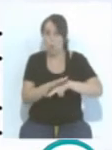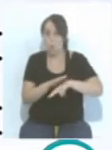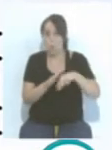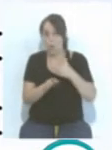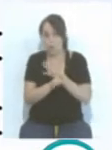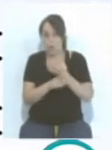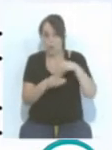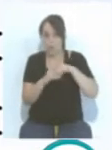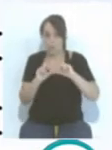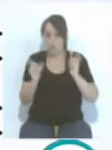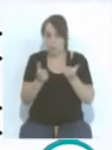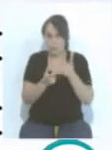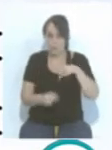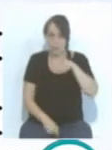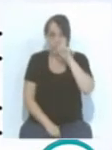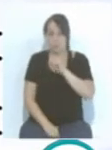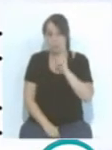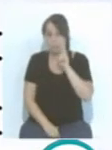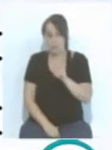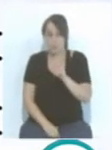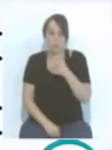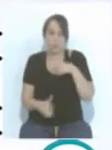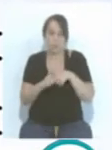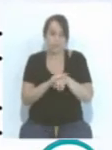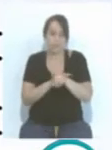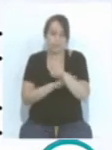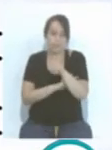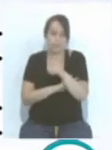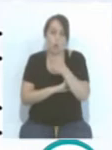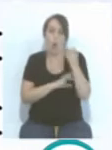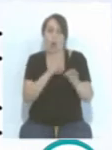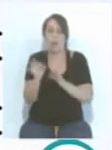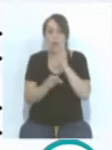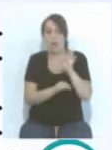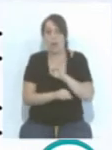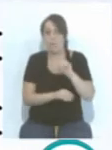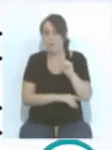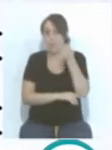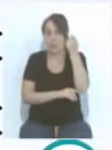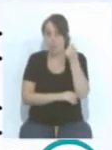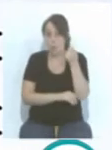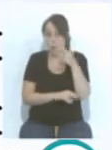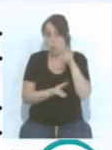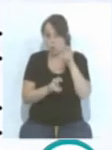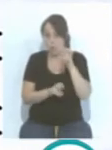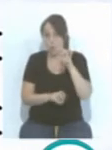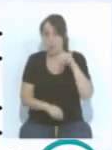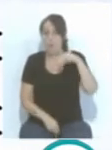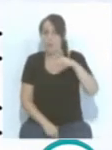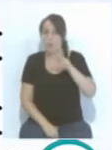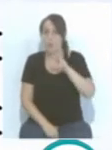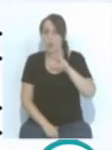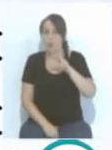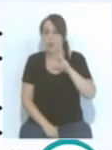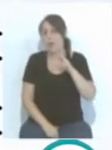año, visto cómo va subiendo todo, se va a organizar otro premio nuevo, el MVP del Cádiz B, el